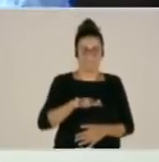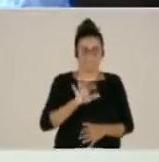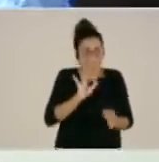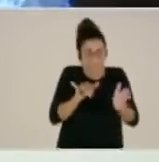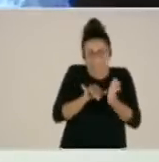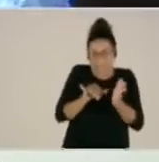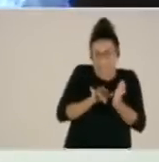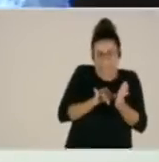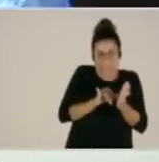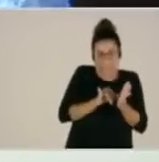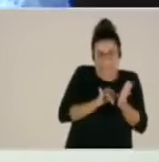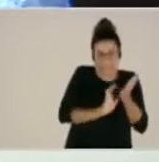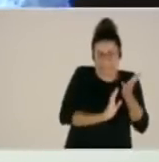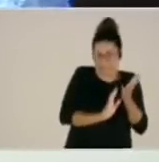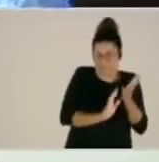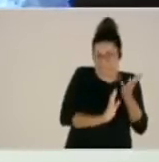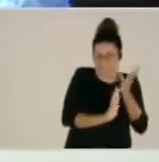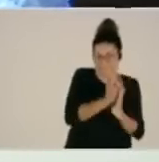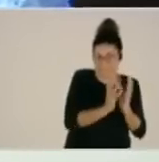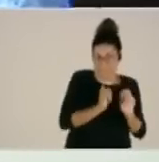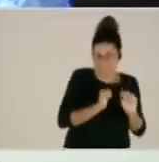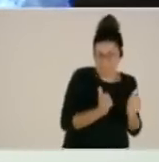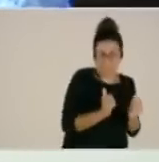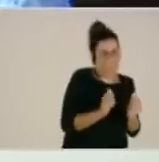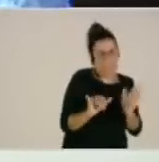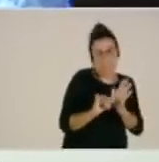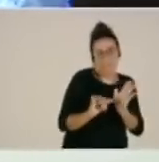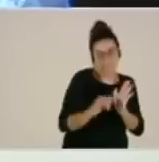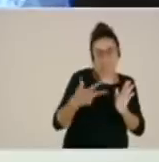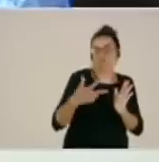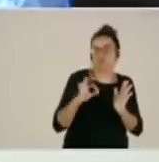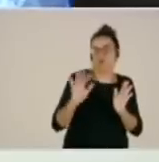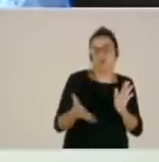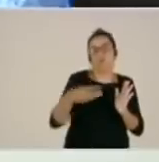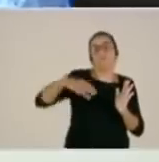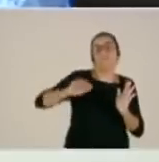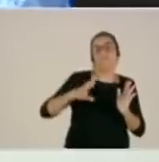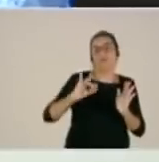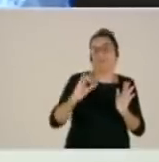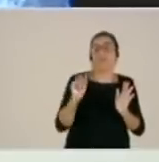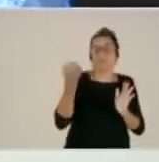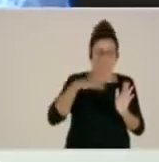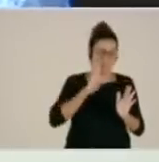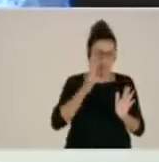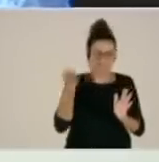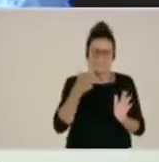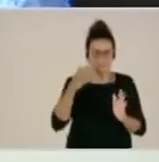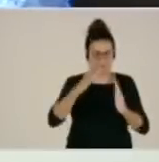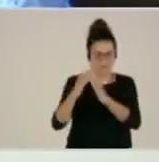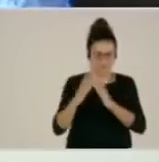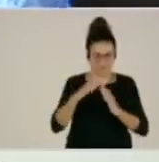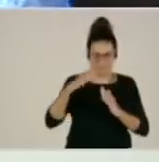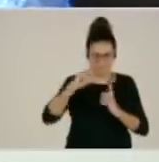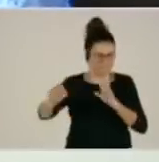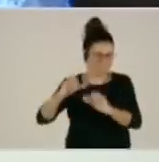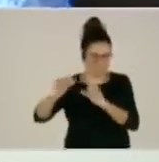pequeño frente iniciado está pegado al Picocho Marcial, se han evacuado, como dicen, las manchas de las dehesas y